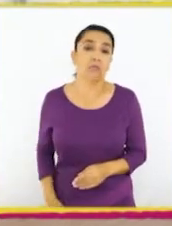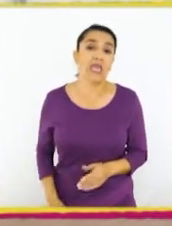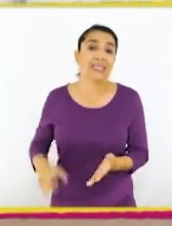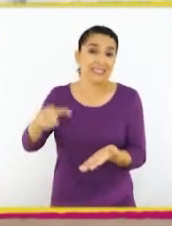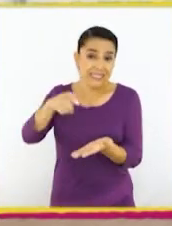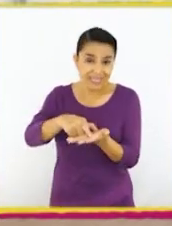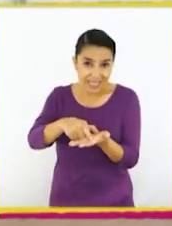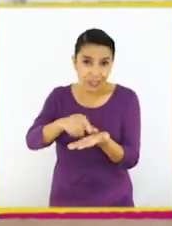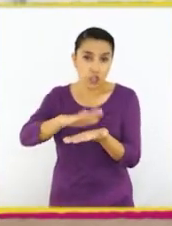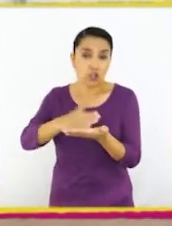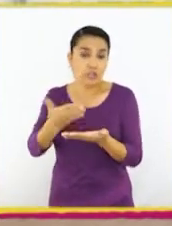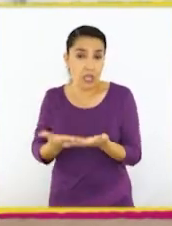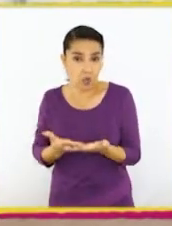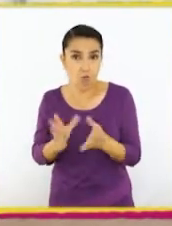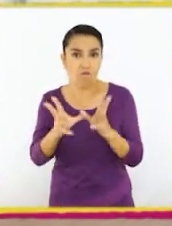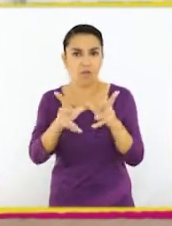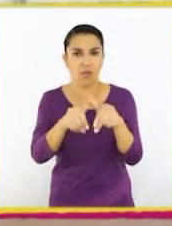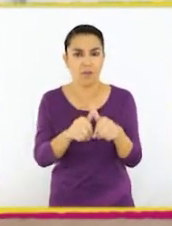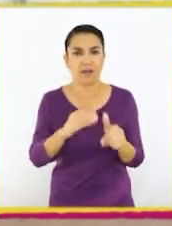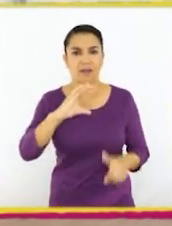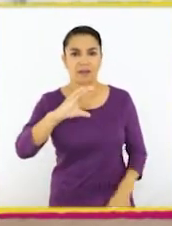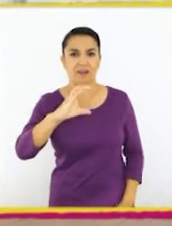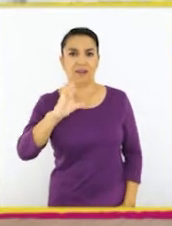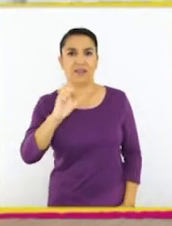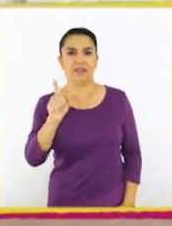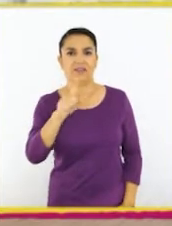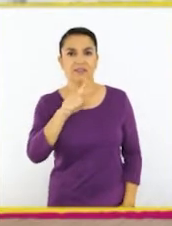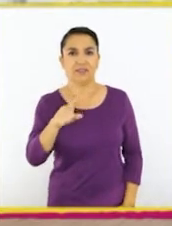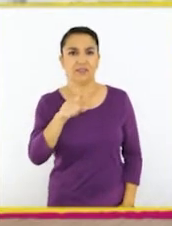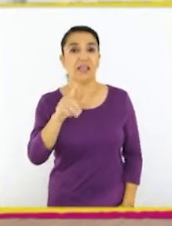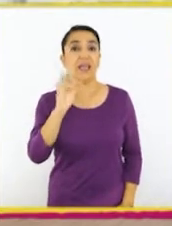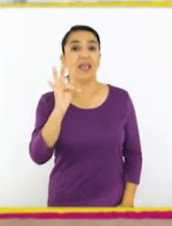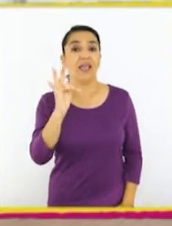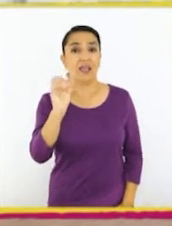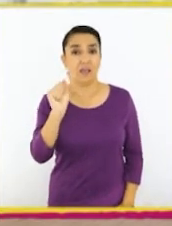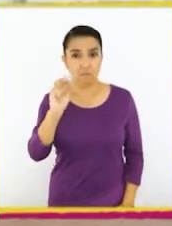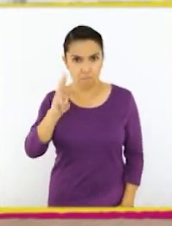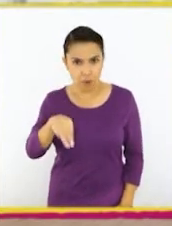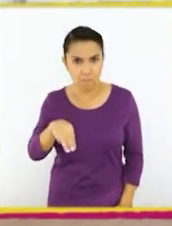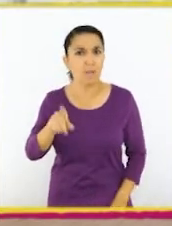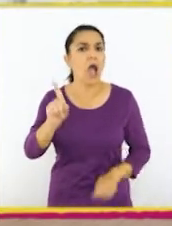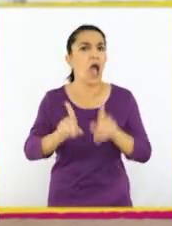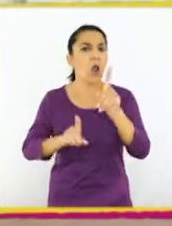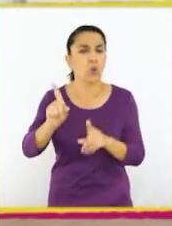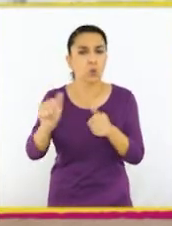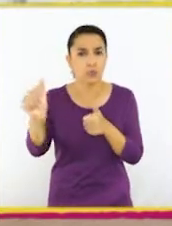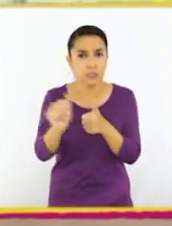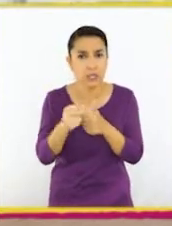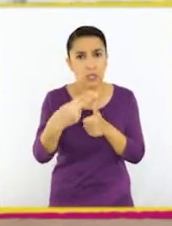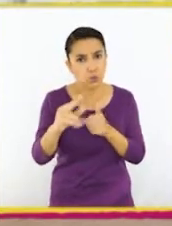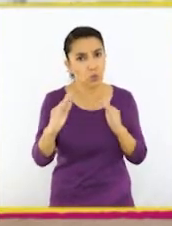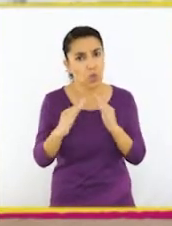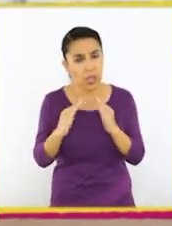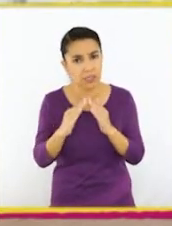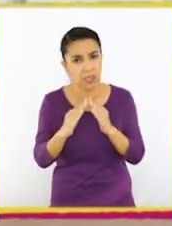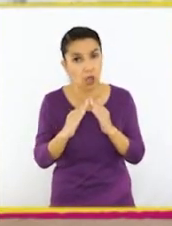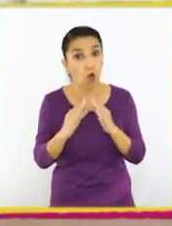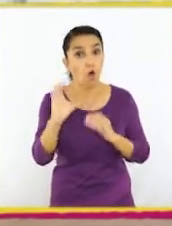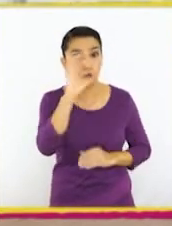familiar, cuya sigla es CESFAM, por lo que pueden tener a algunos cerca de su casa o pueden buscar en internet.